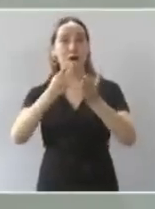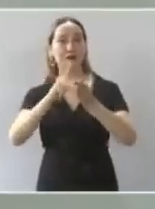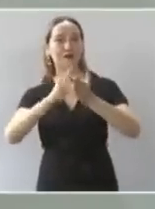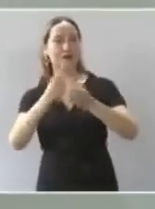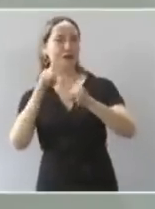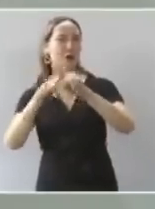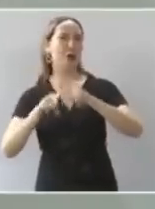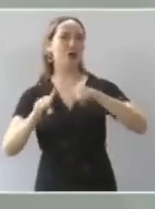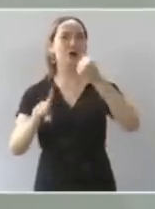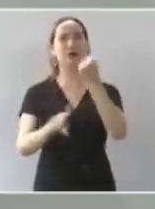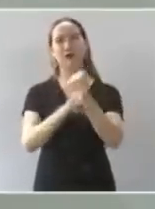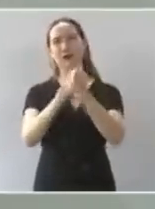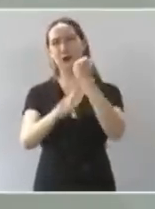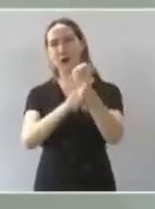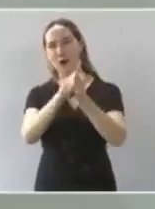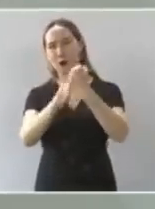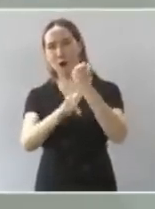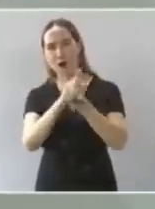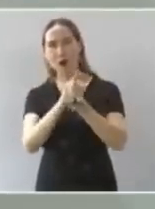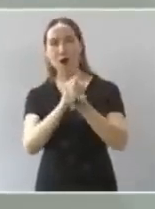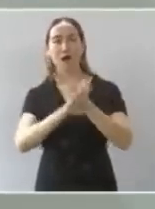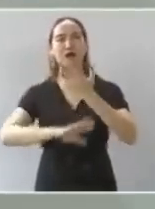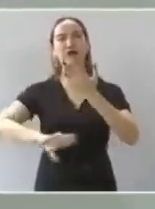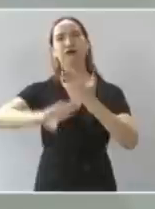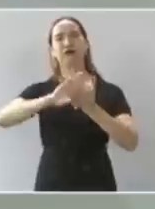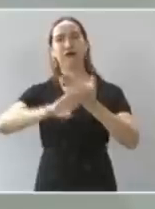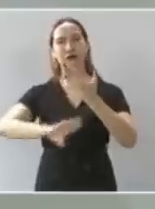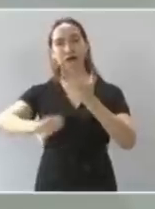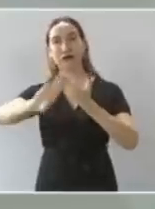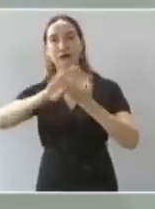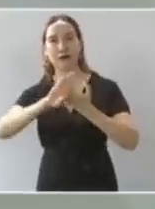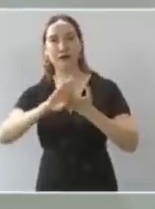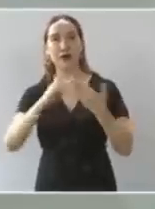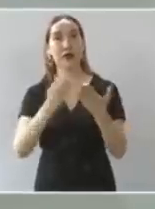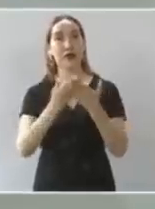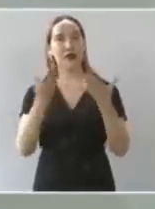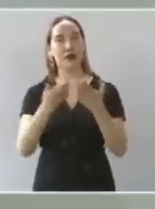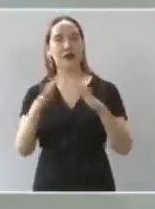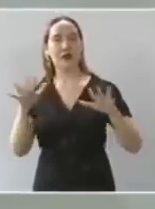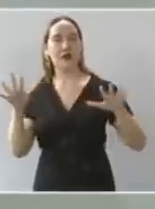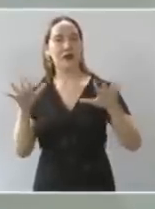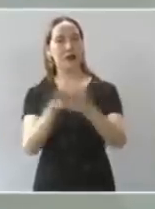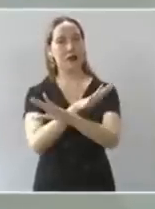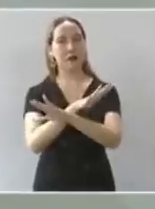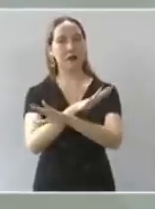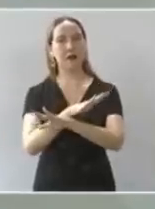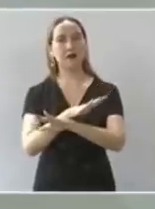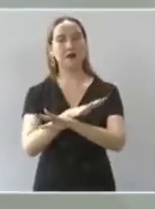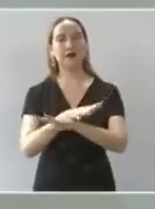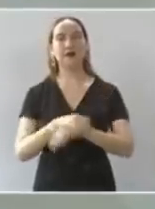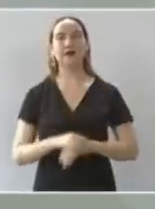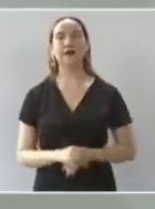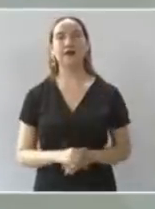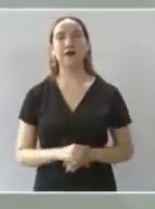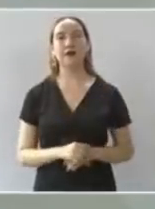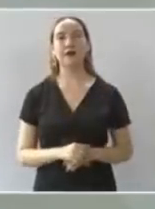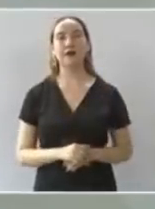porfiriato. Por eso surgió el apóstol de la democracia Francisco I. Madero